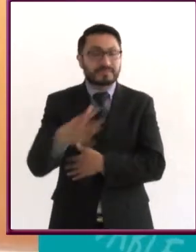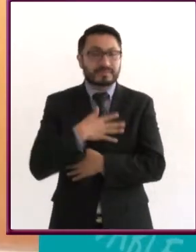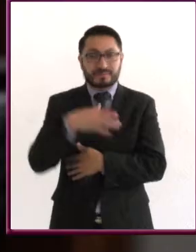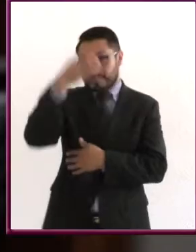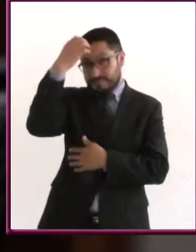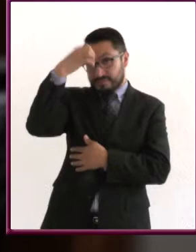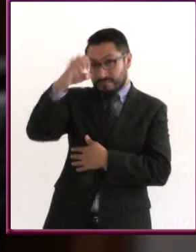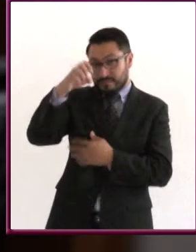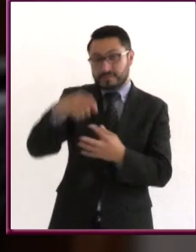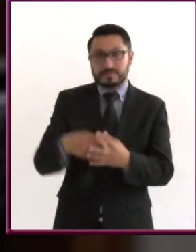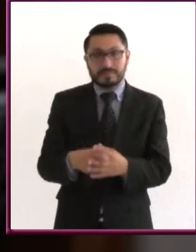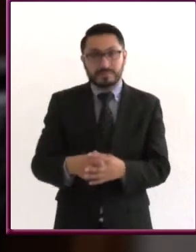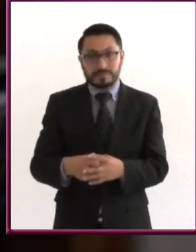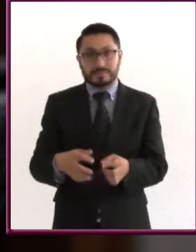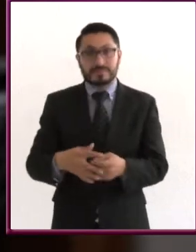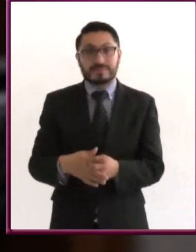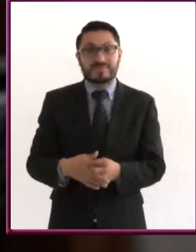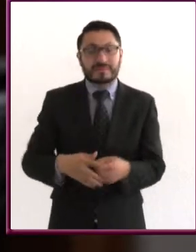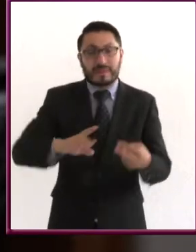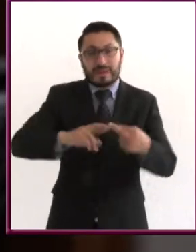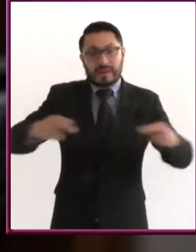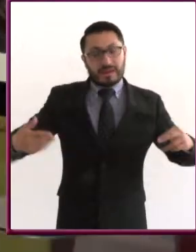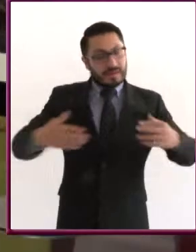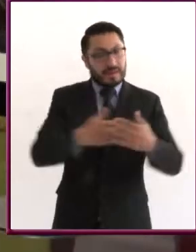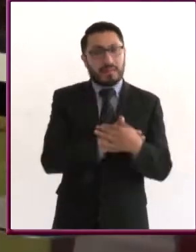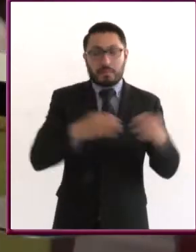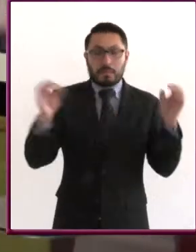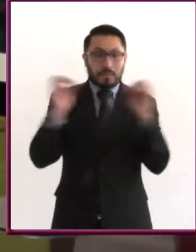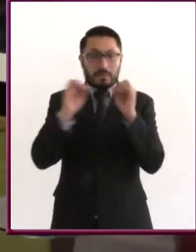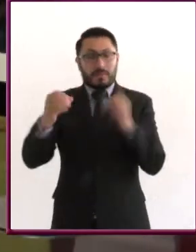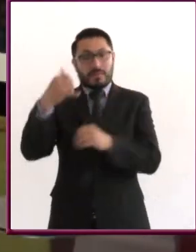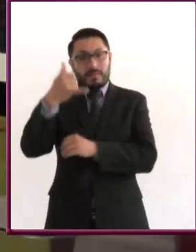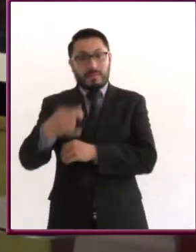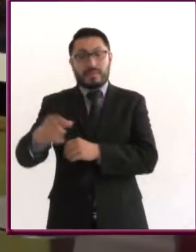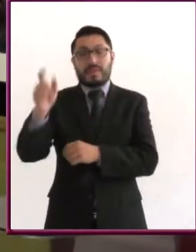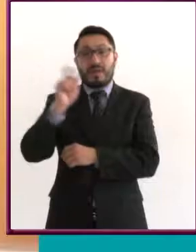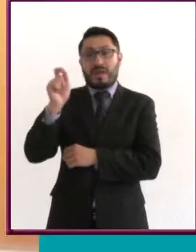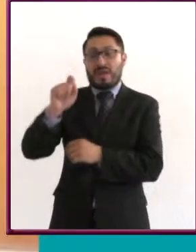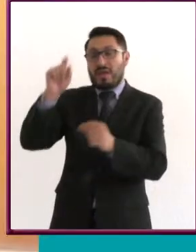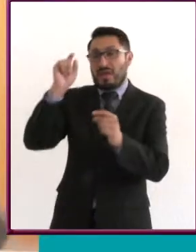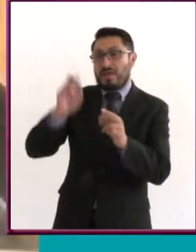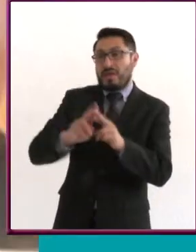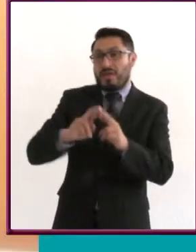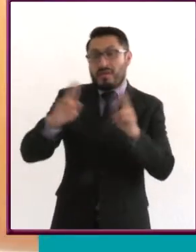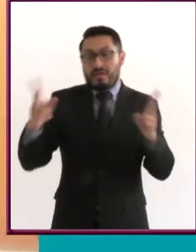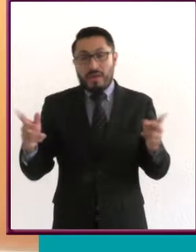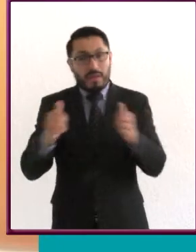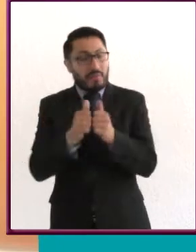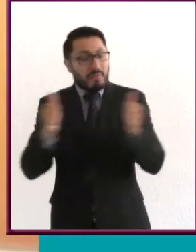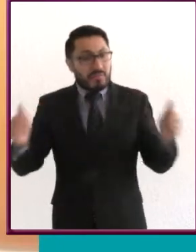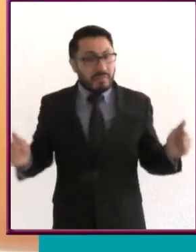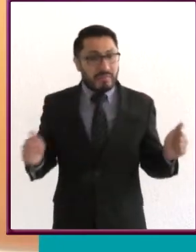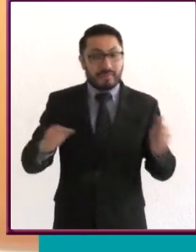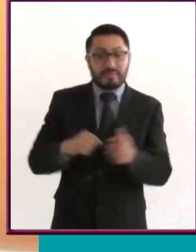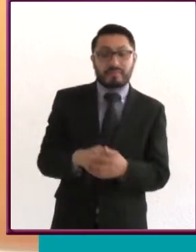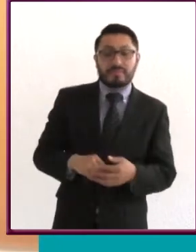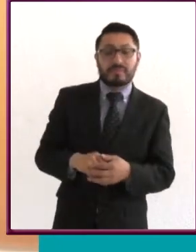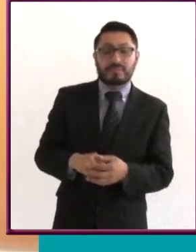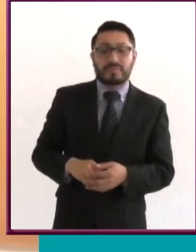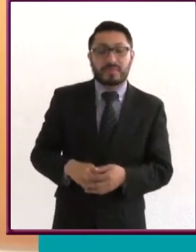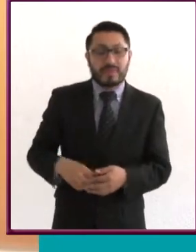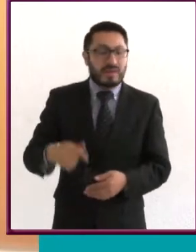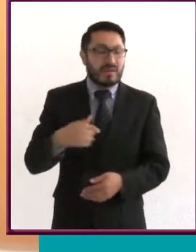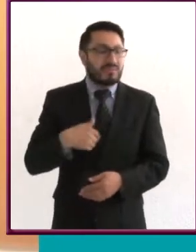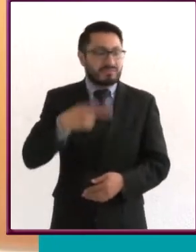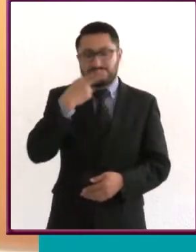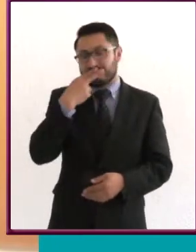y, no sé, una relación amorosa y termino con el novio, con la novia y digo no, yo no